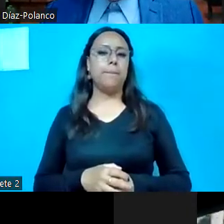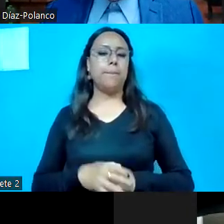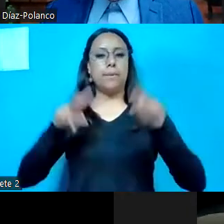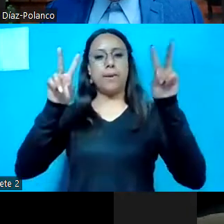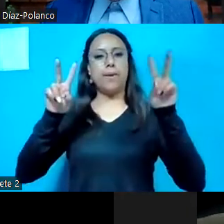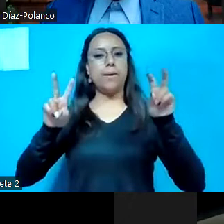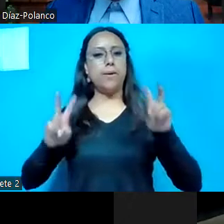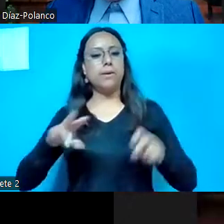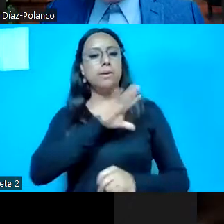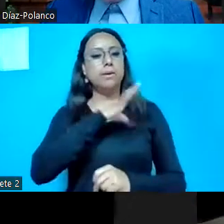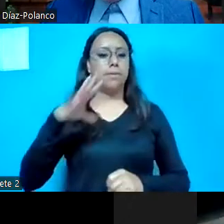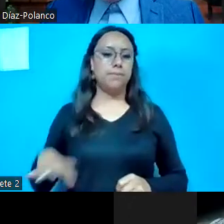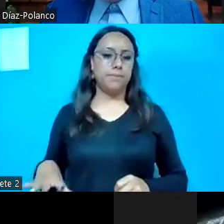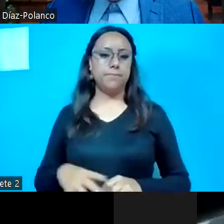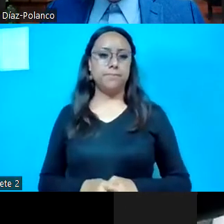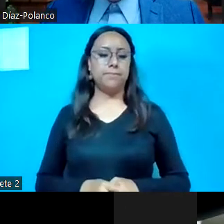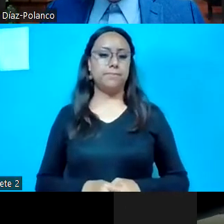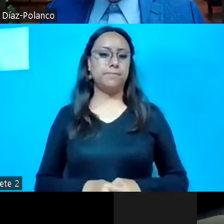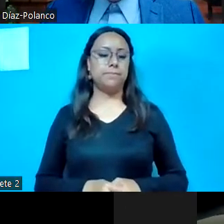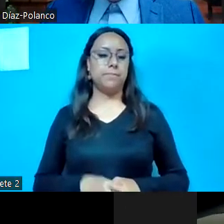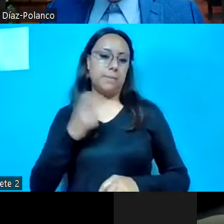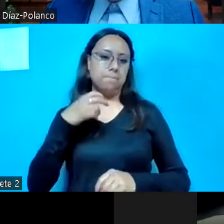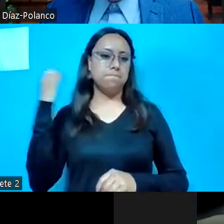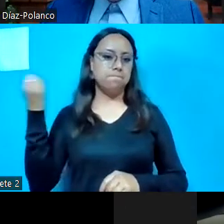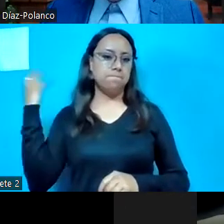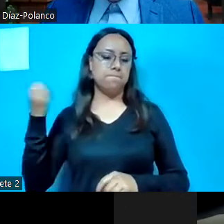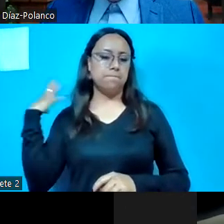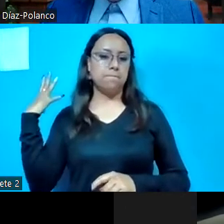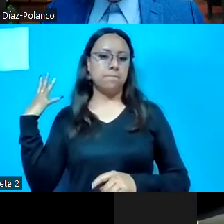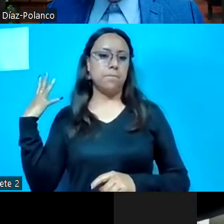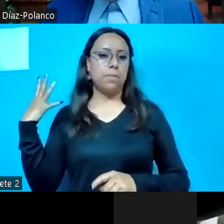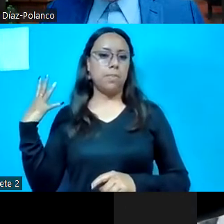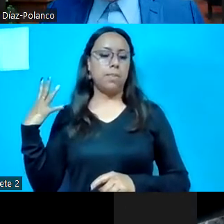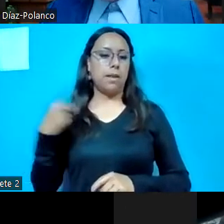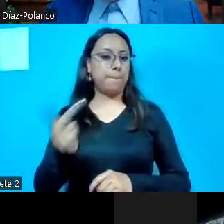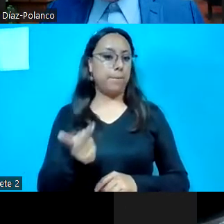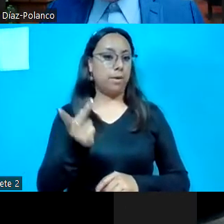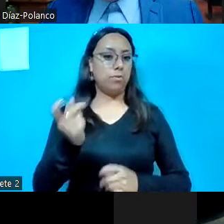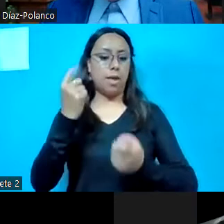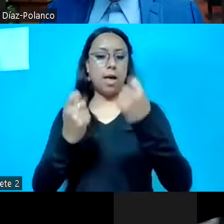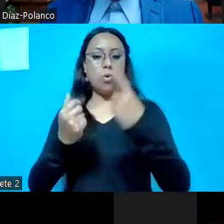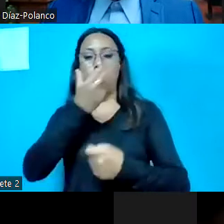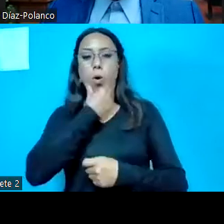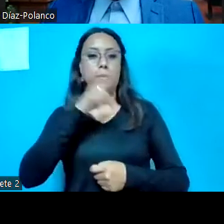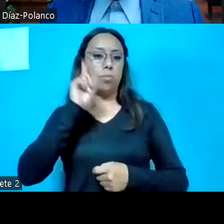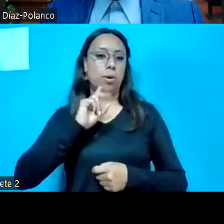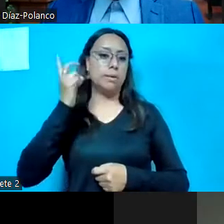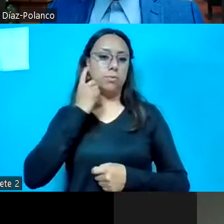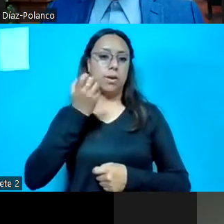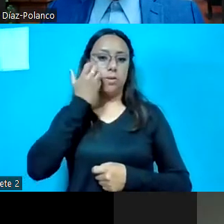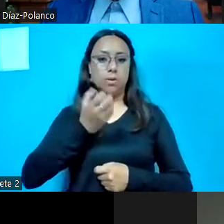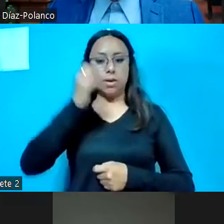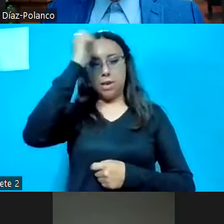asuntos generales de esta conferencia. ¿Para una diputada o diputado desea hacer uso de la palabra?